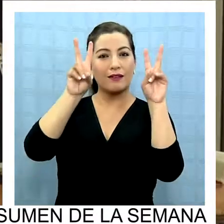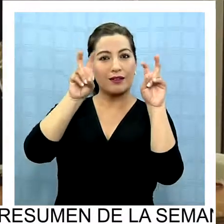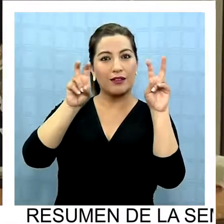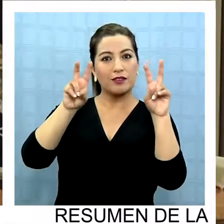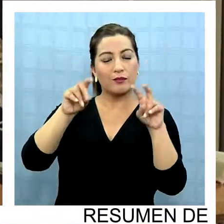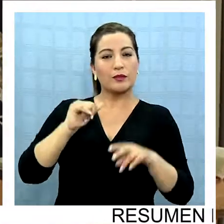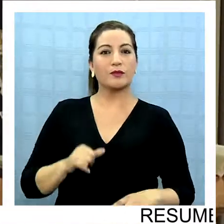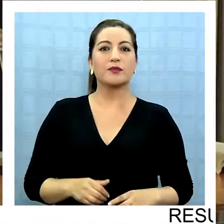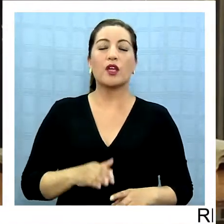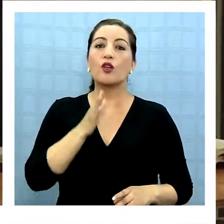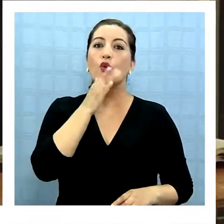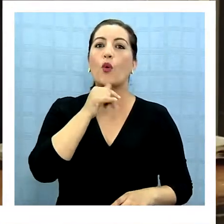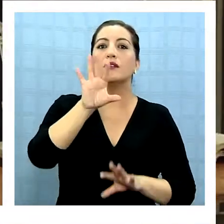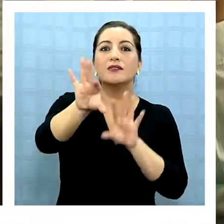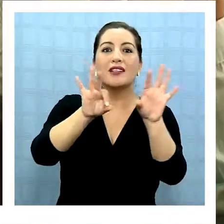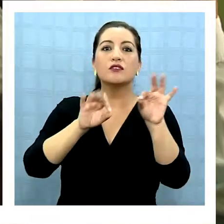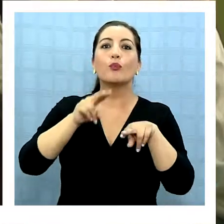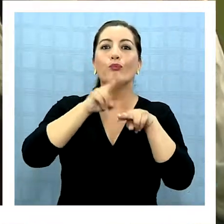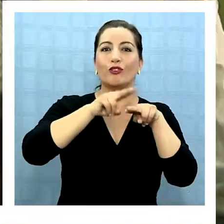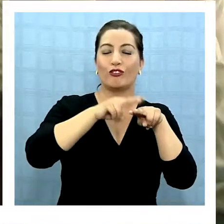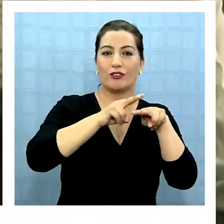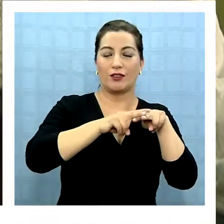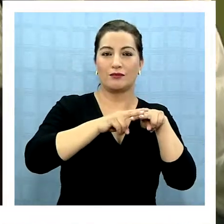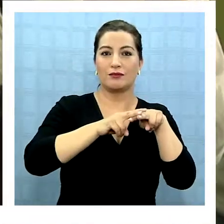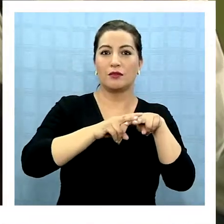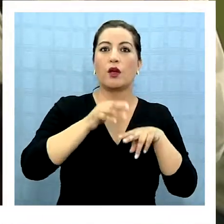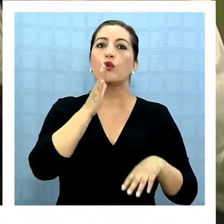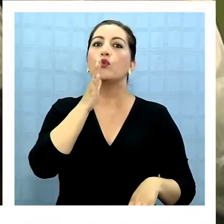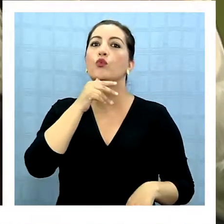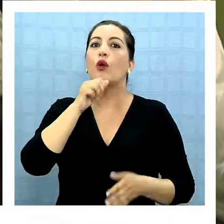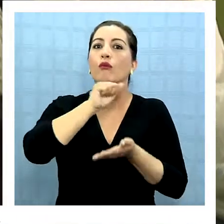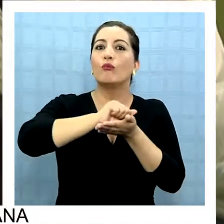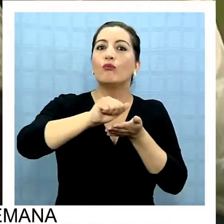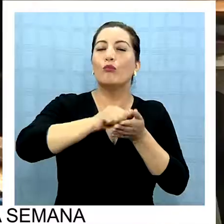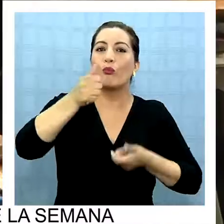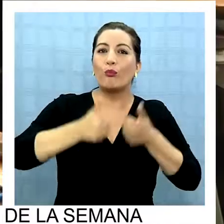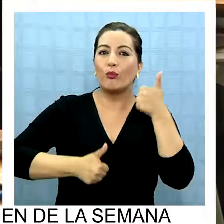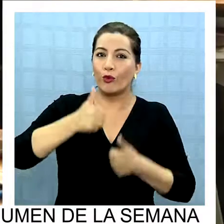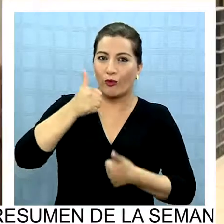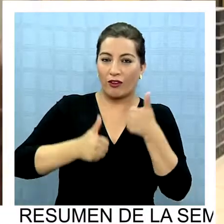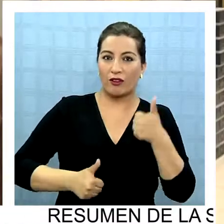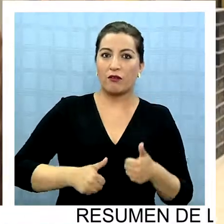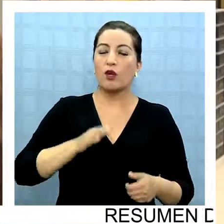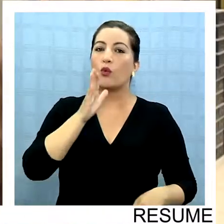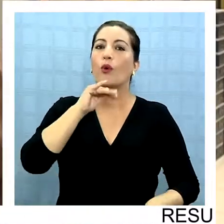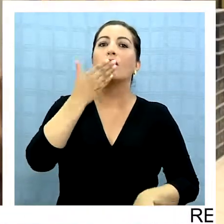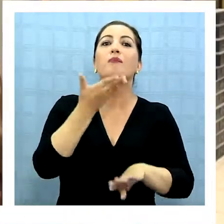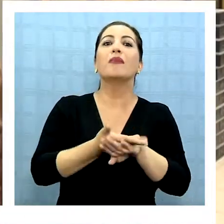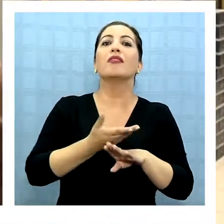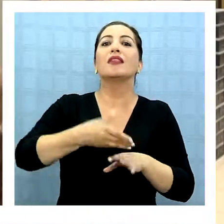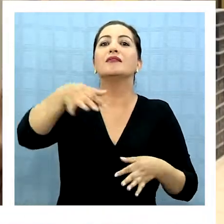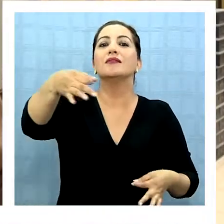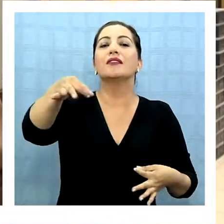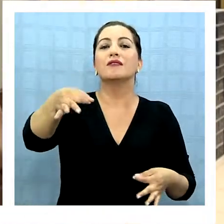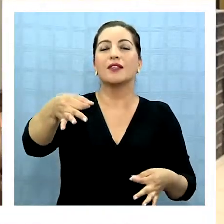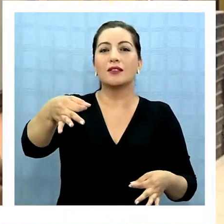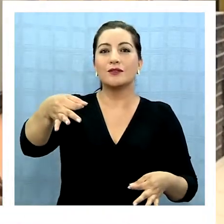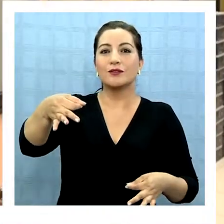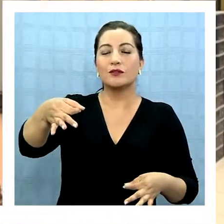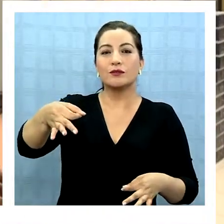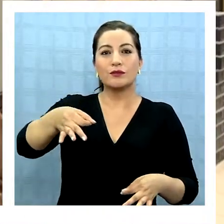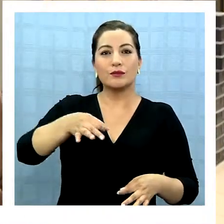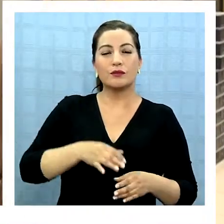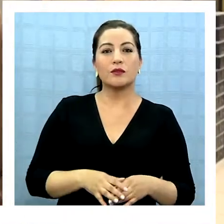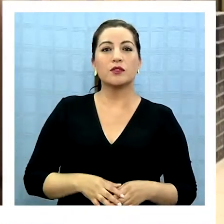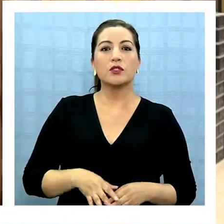sentido de que aquí no hay selección por notas, no hay pruebas escritas, no hay solicitud de certificados, sino